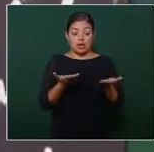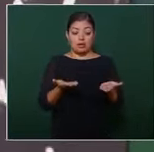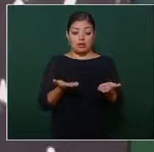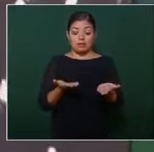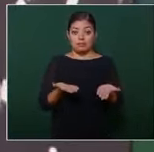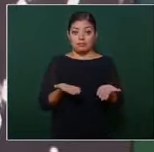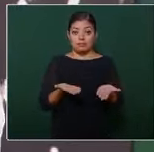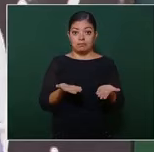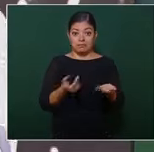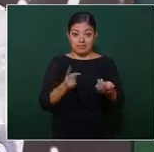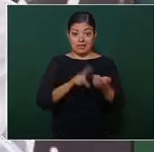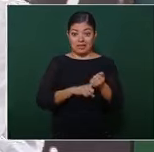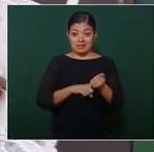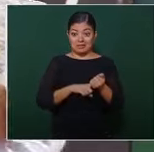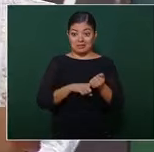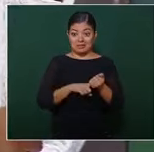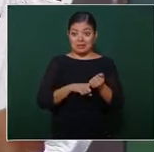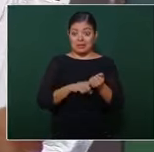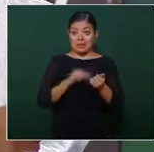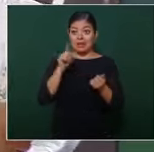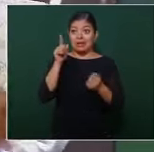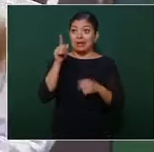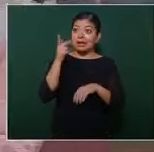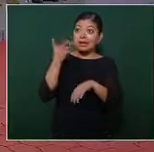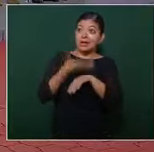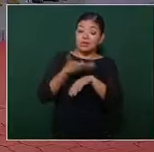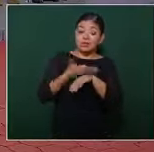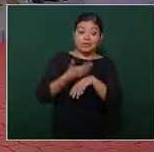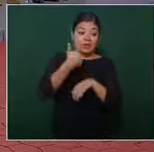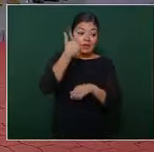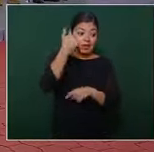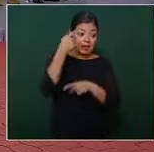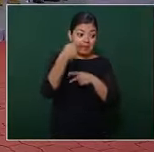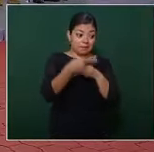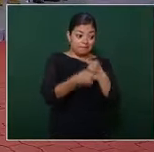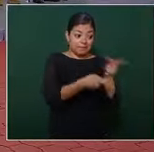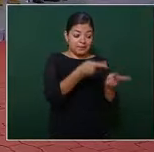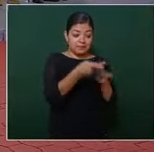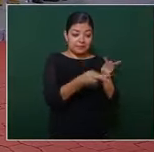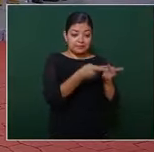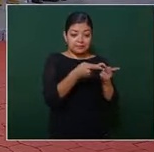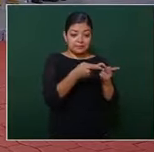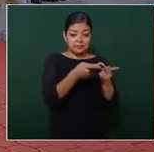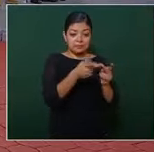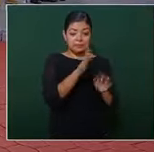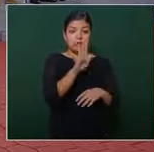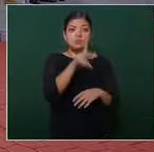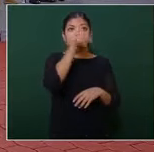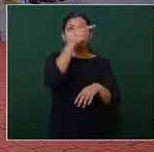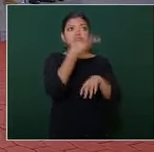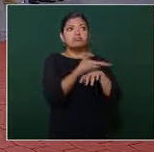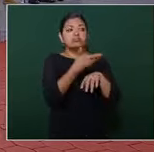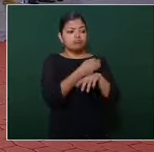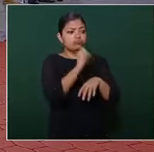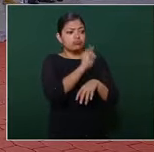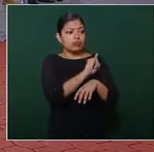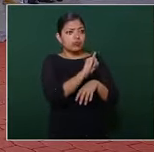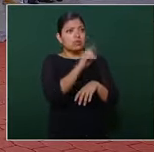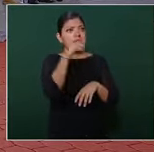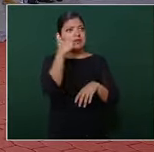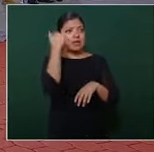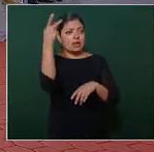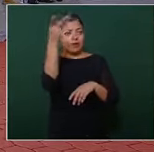que la consulta la pide Estados Unidos y lo secunda Canadá en contra de México